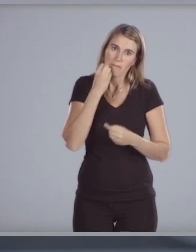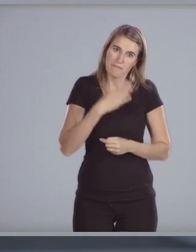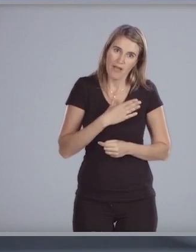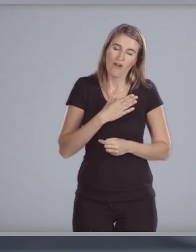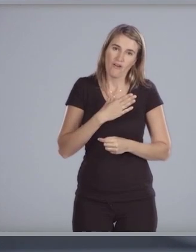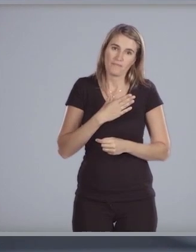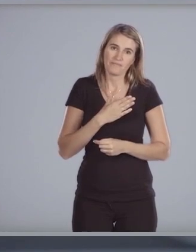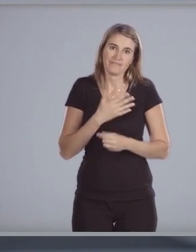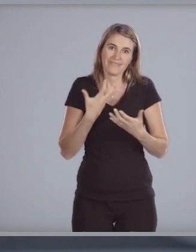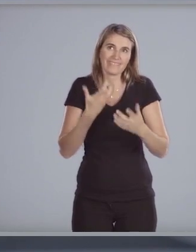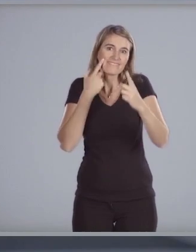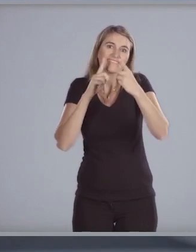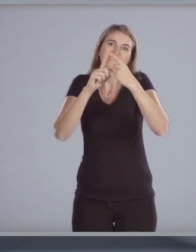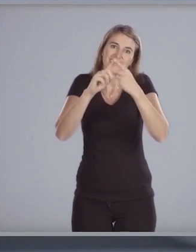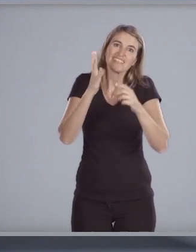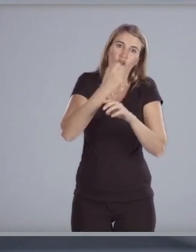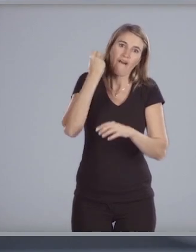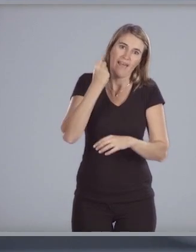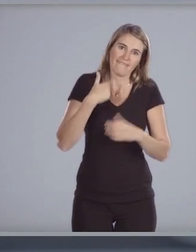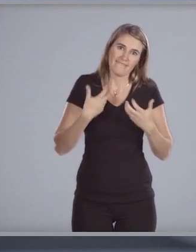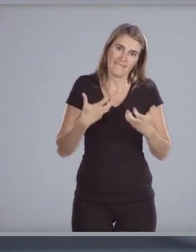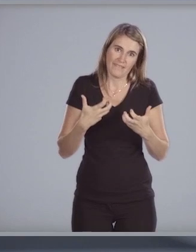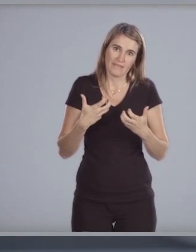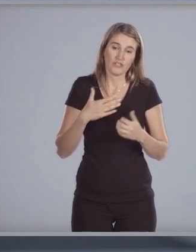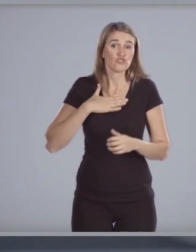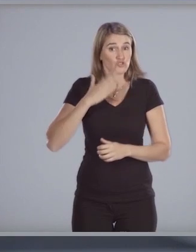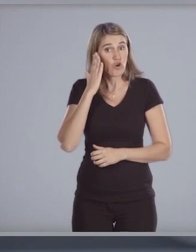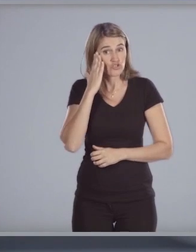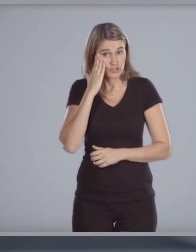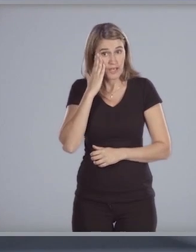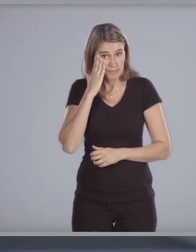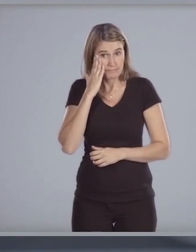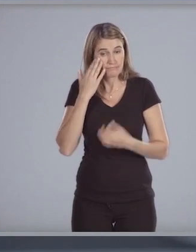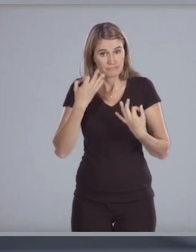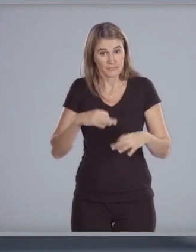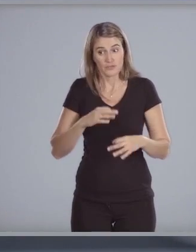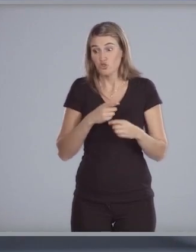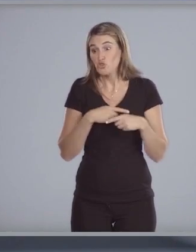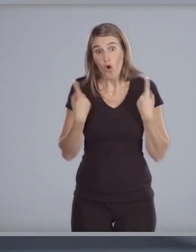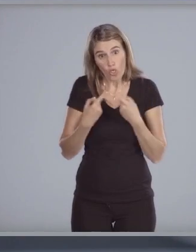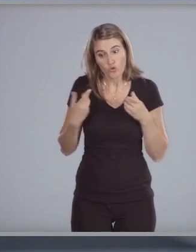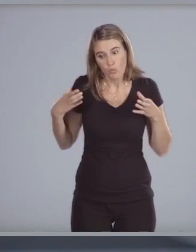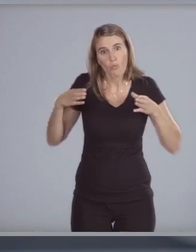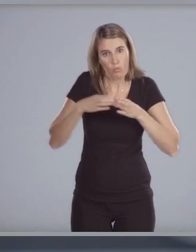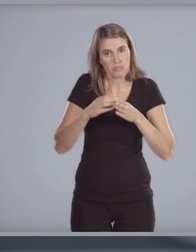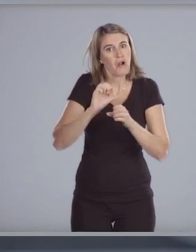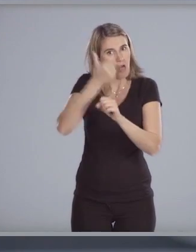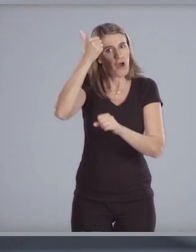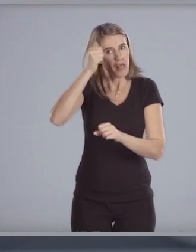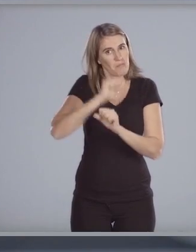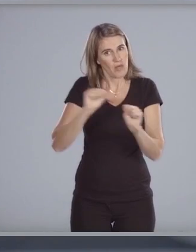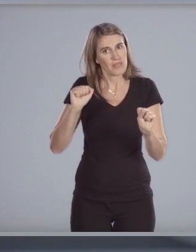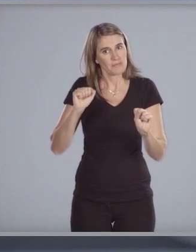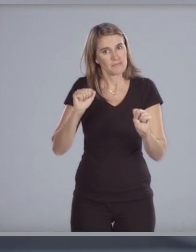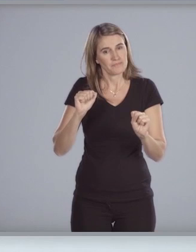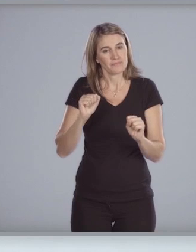sea una meta alcanzable sé lo sé muy bien que entre todos lo